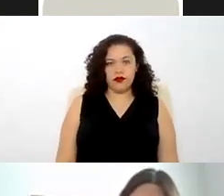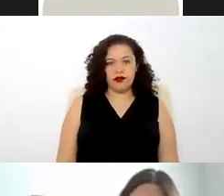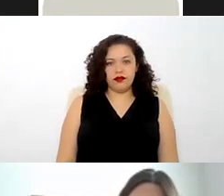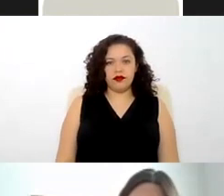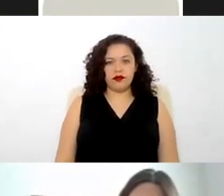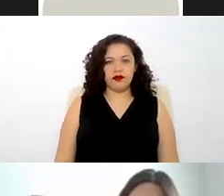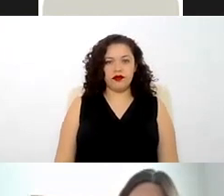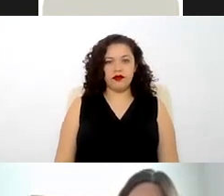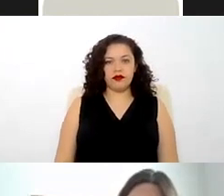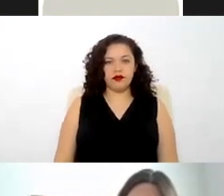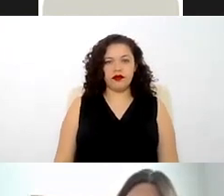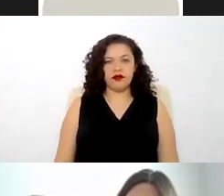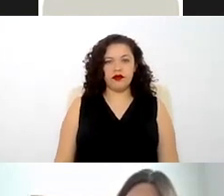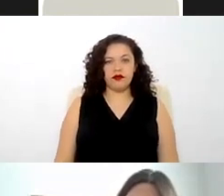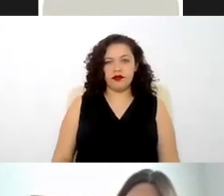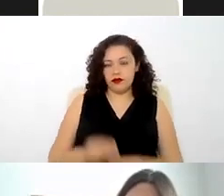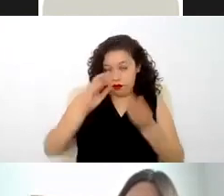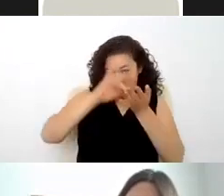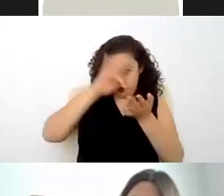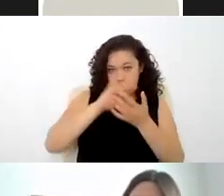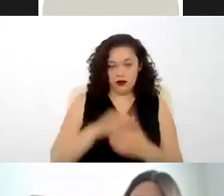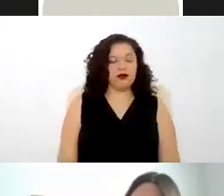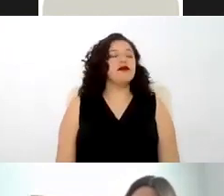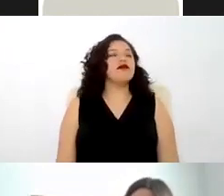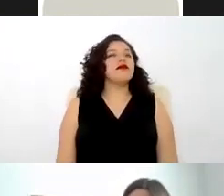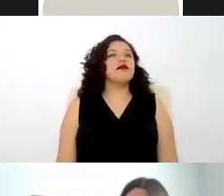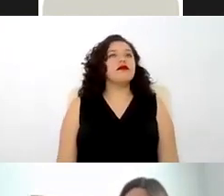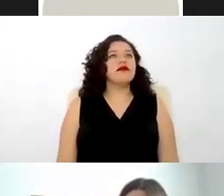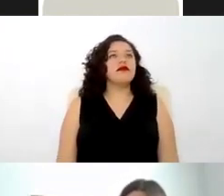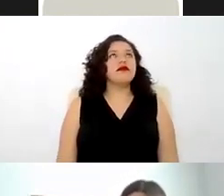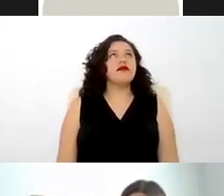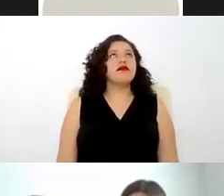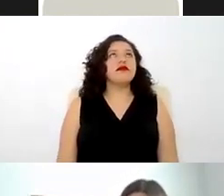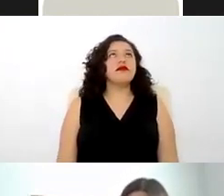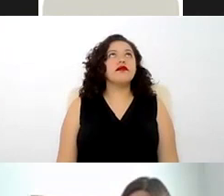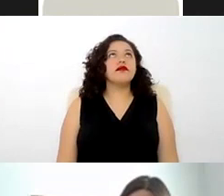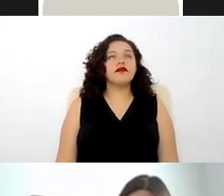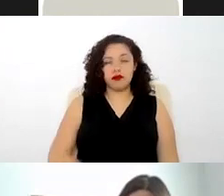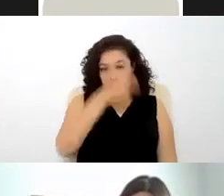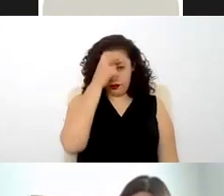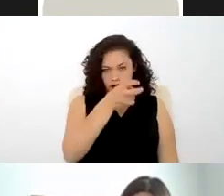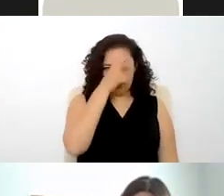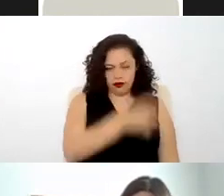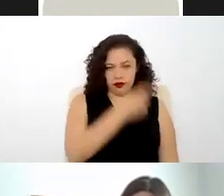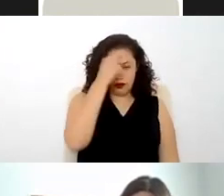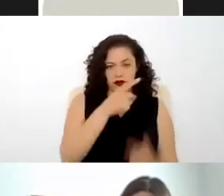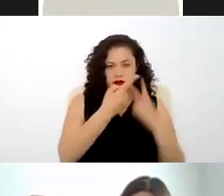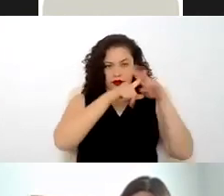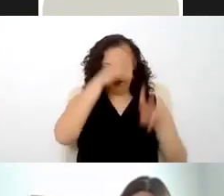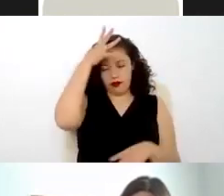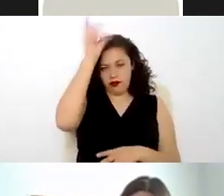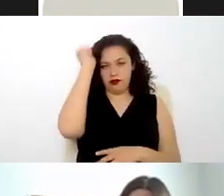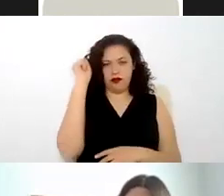buenísimo muchas gracias si y justamente esto nos lleva a introducir el concepto del